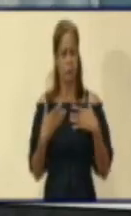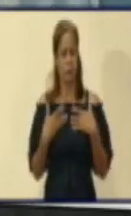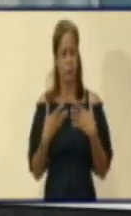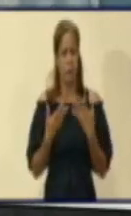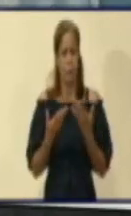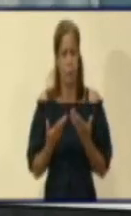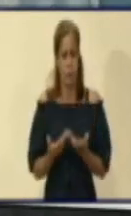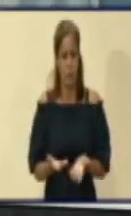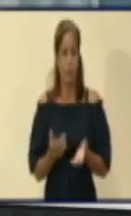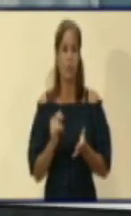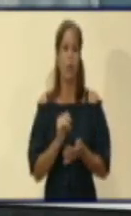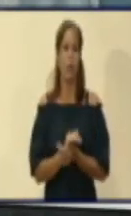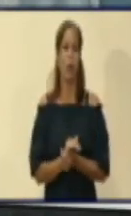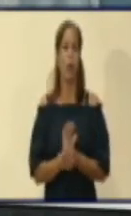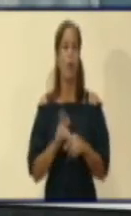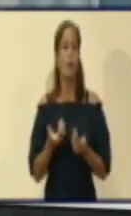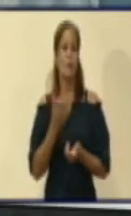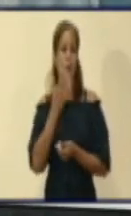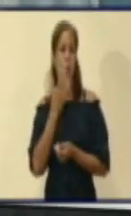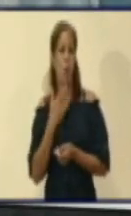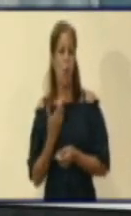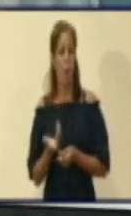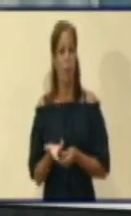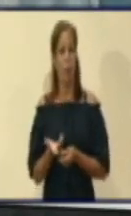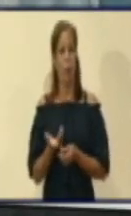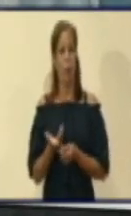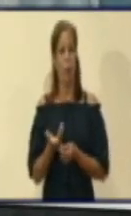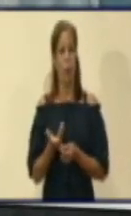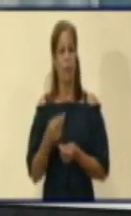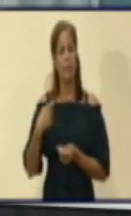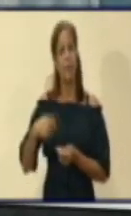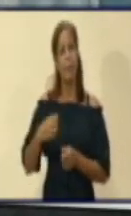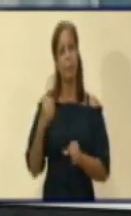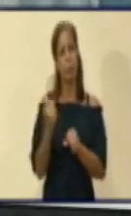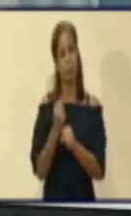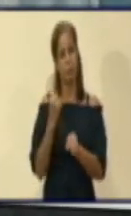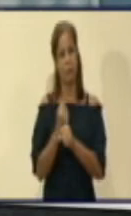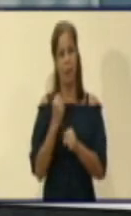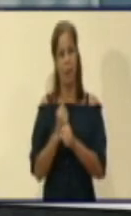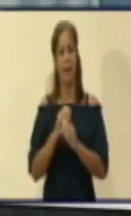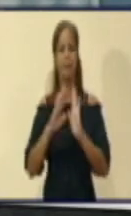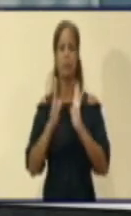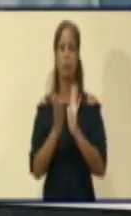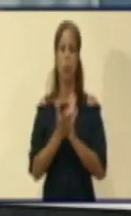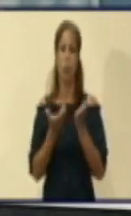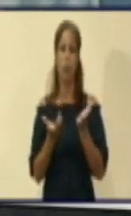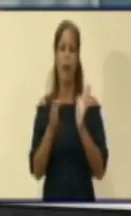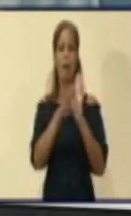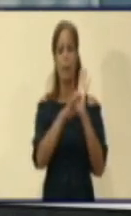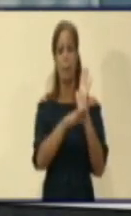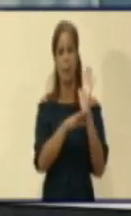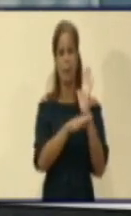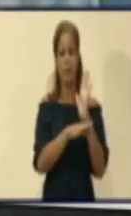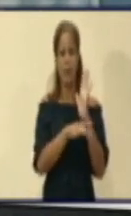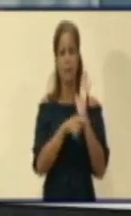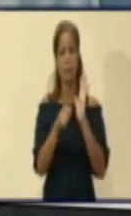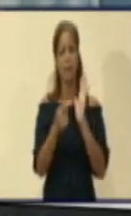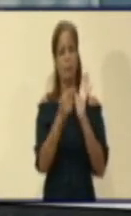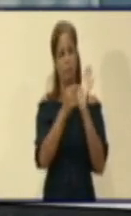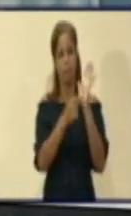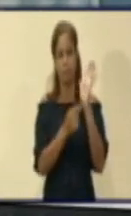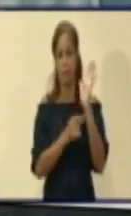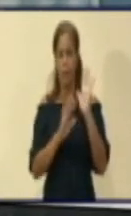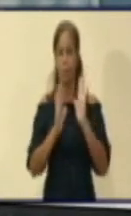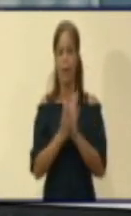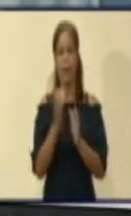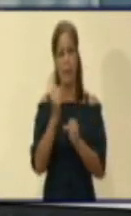Norman, ¿cómo se debe de implementar todas las regulaciones establecidas para el trabajo?